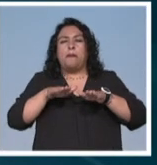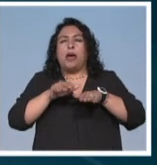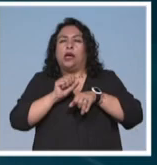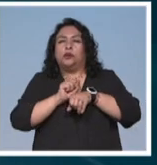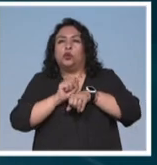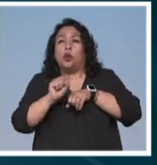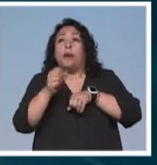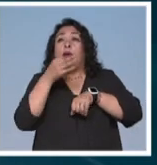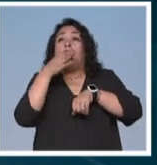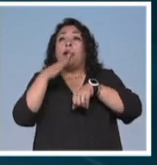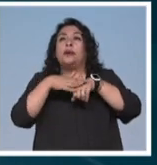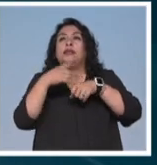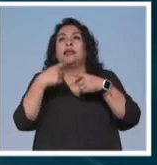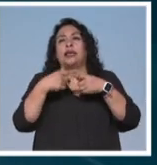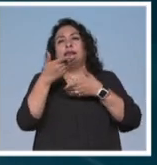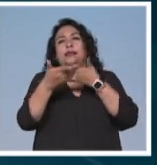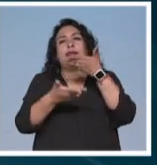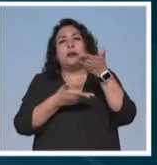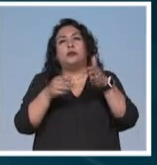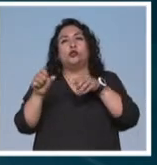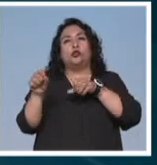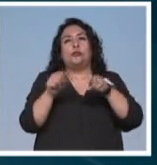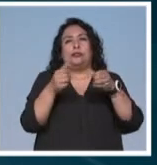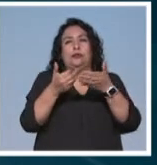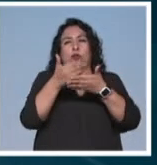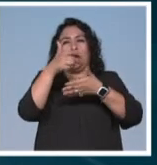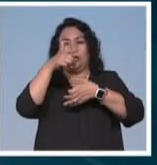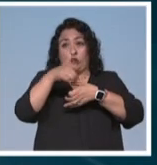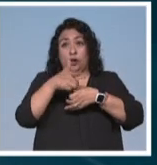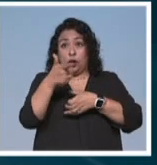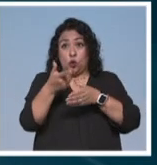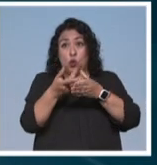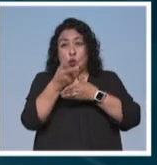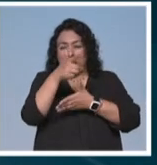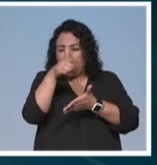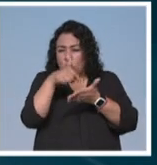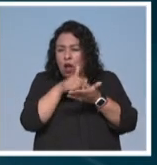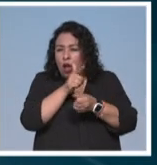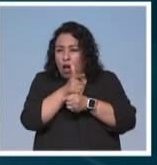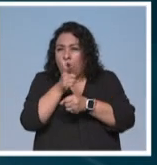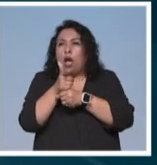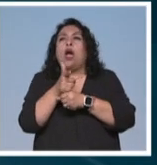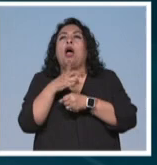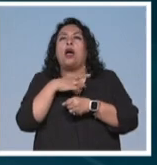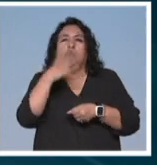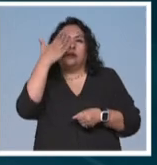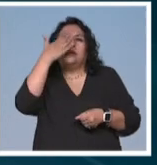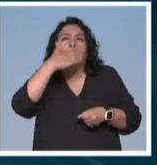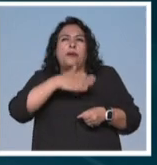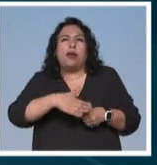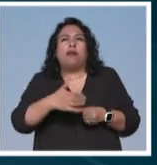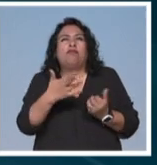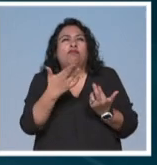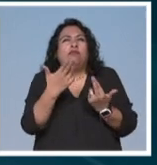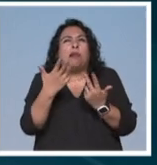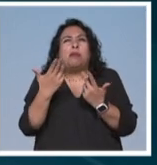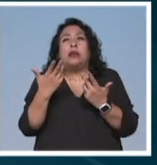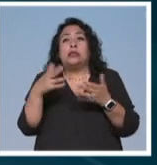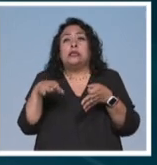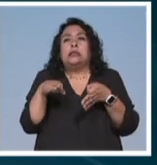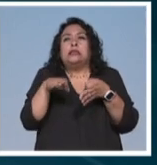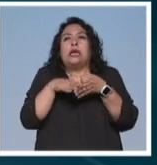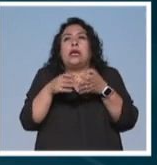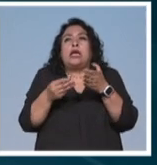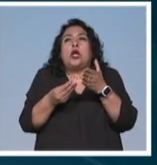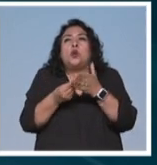reportados por el Servicio Sismológico Nacional. Con esta nueva reubicación y teniendo en cuenta que los daños ocurrieron más cerca